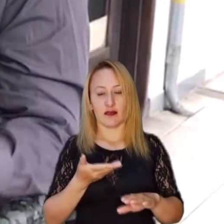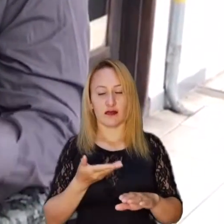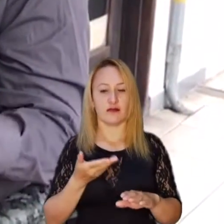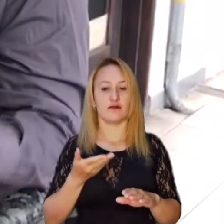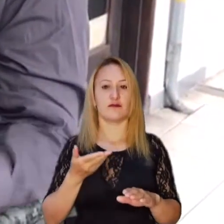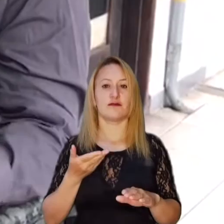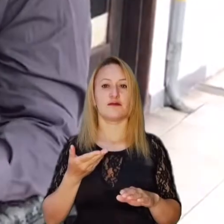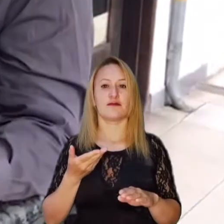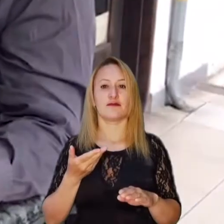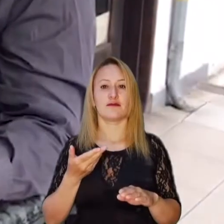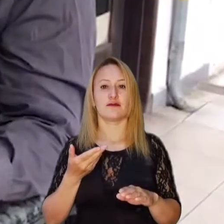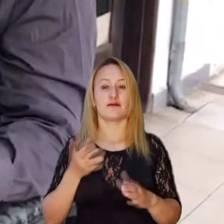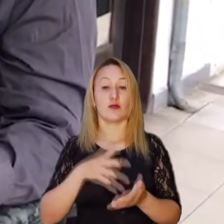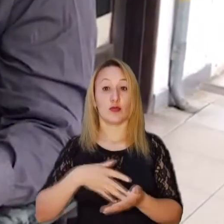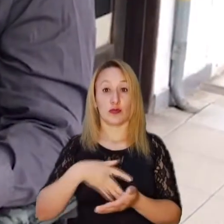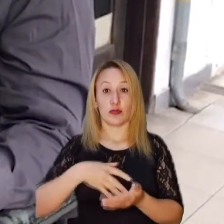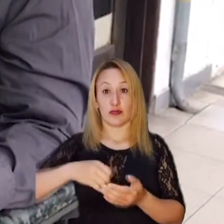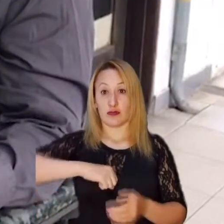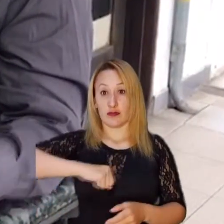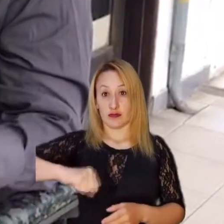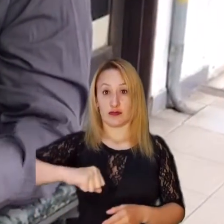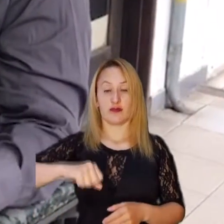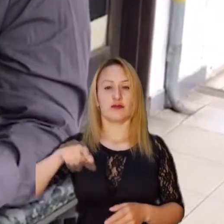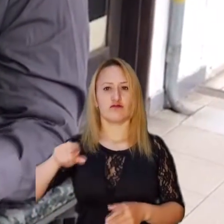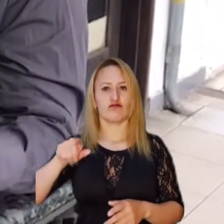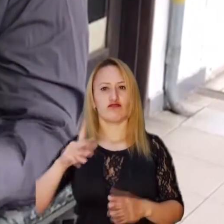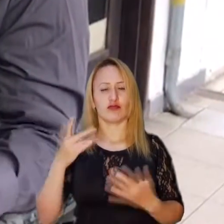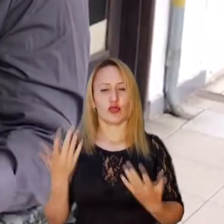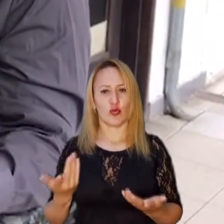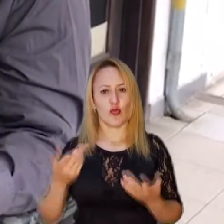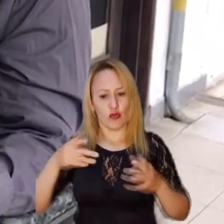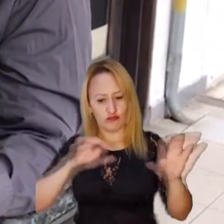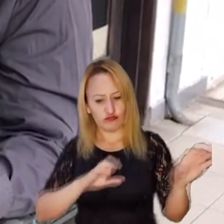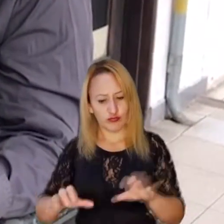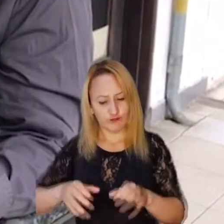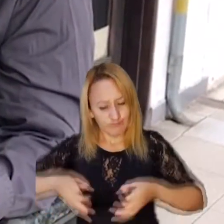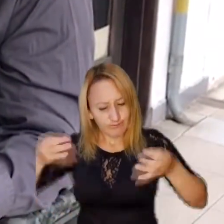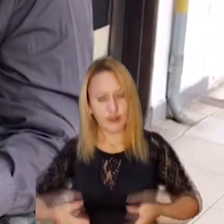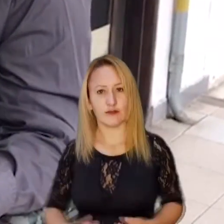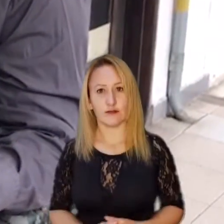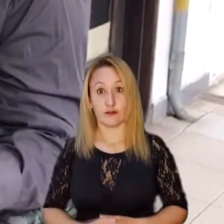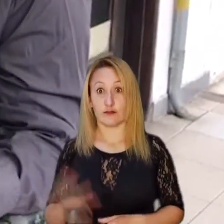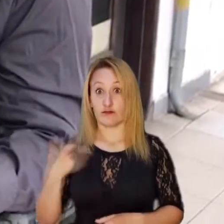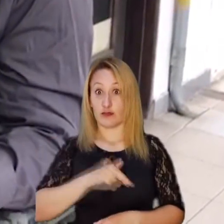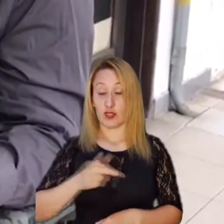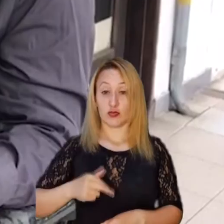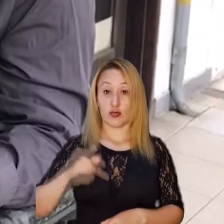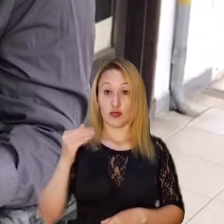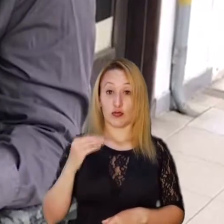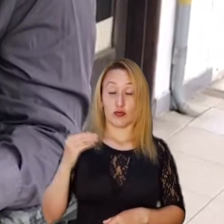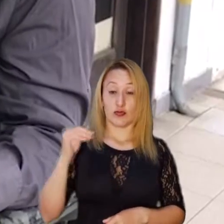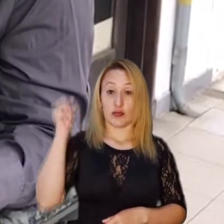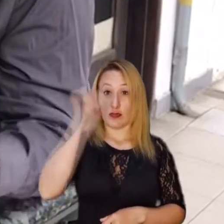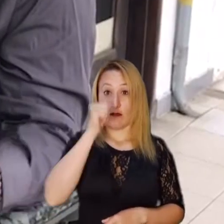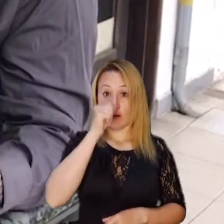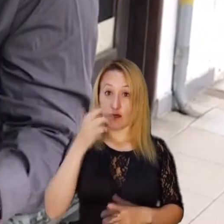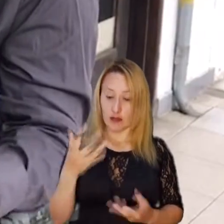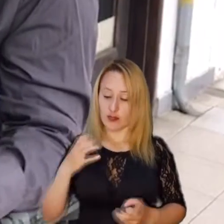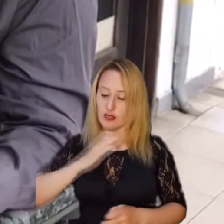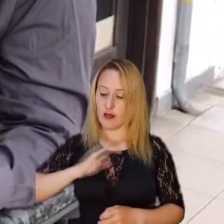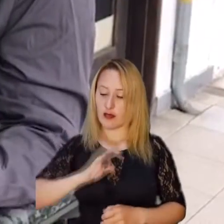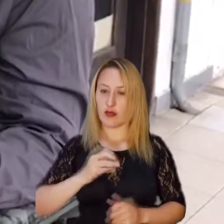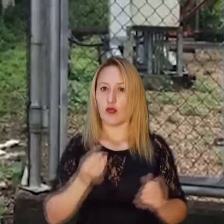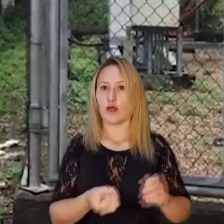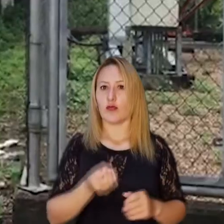dé creabilidad para las quejas, reclamos y que nos vulneran nuestros derechos, tome